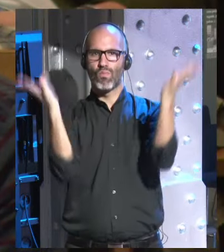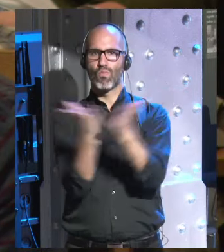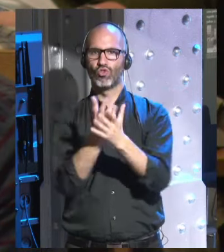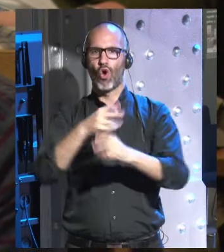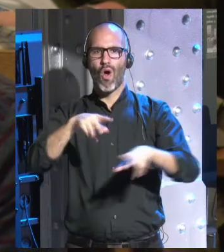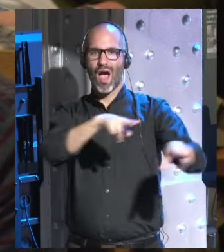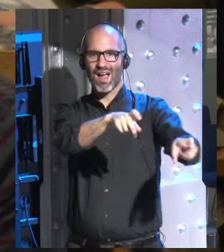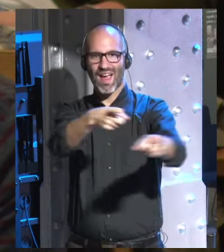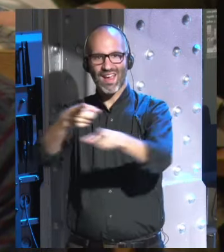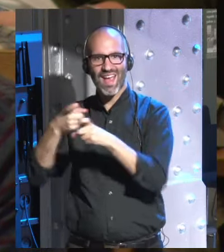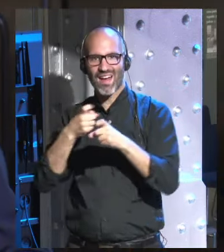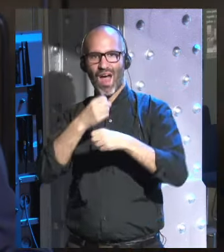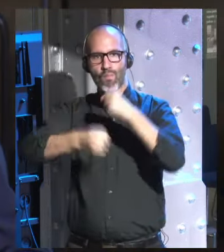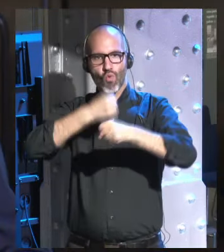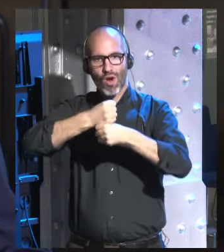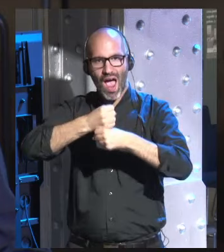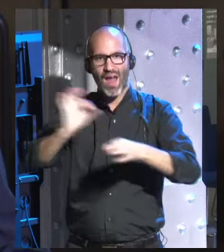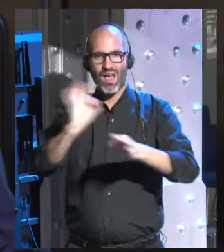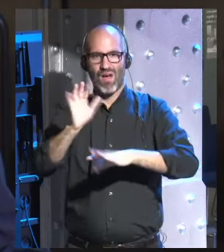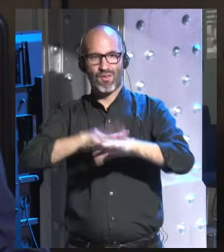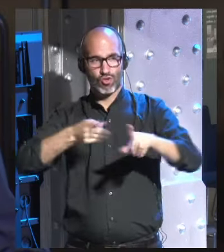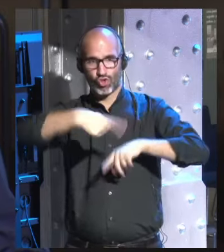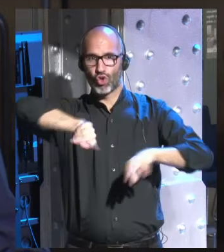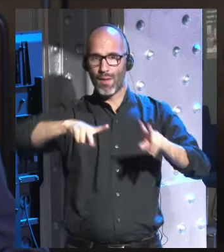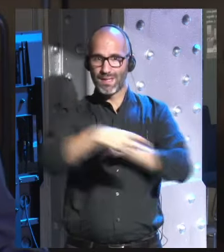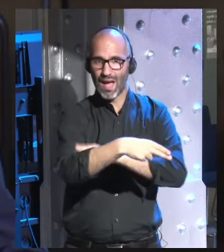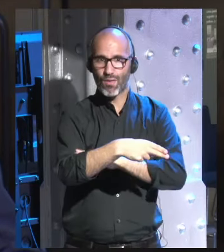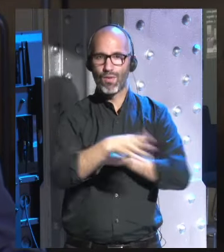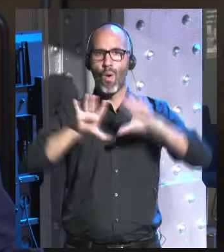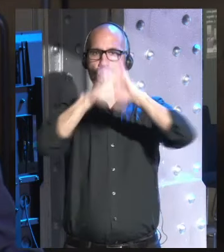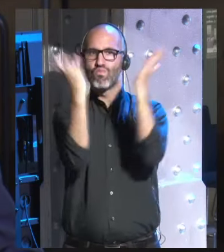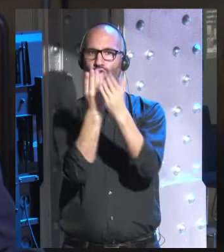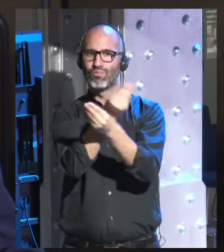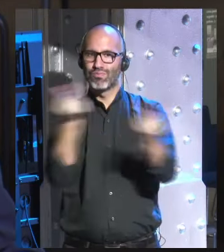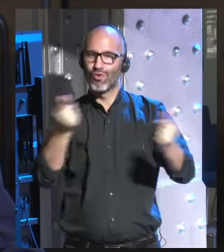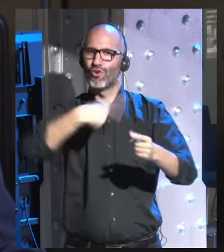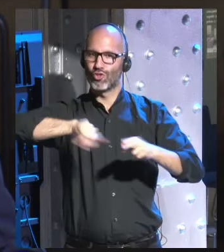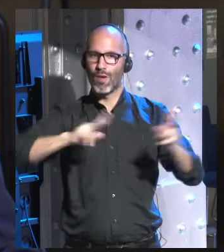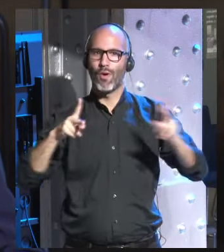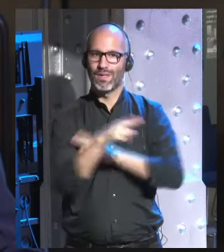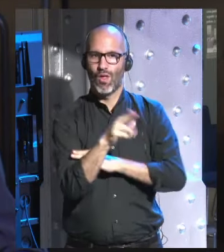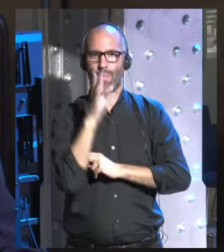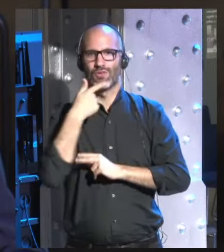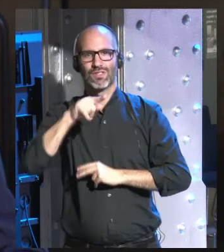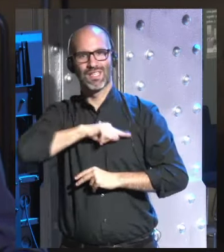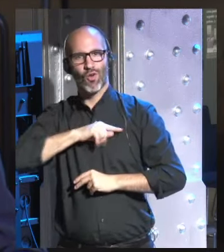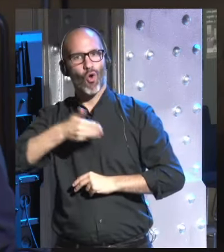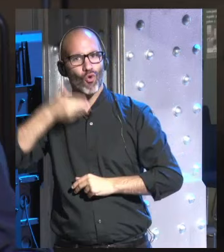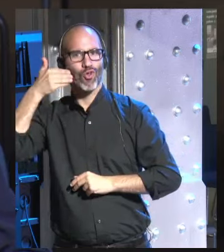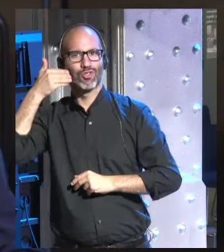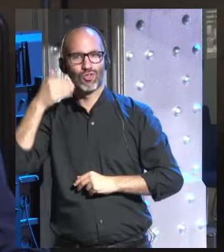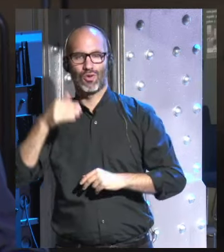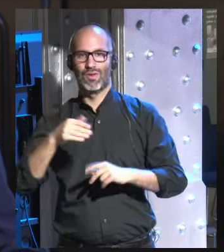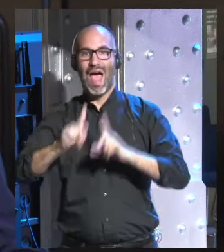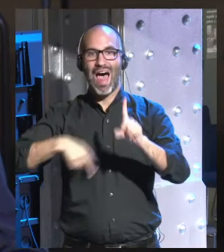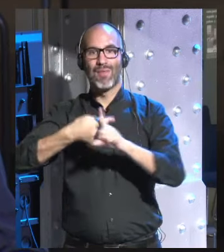hemos evitado esa destrucción mutua sino que además como reacción a la amenaza de esas guerras nucleares que podrían haber